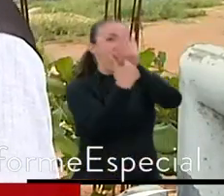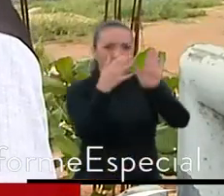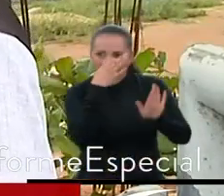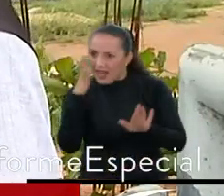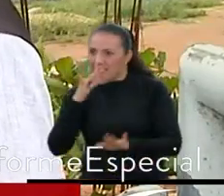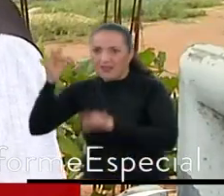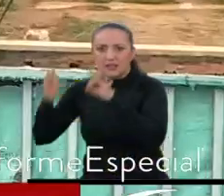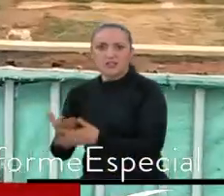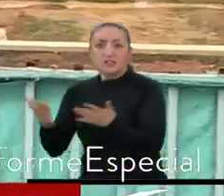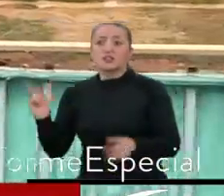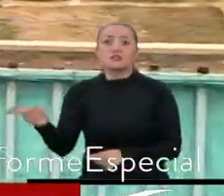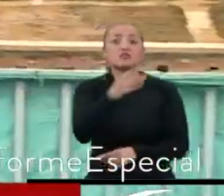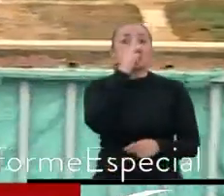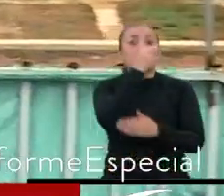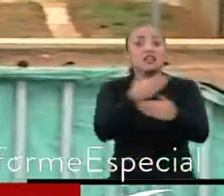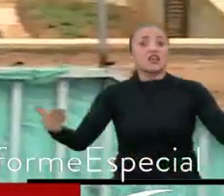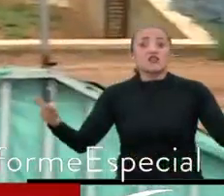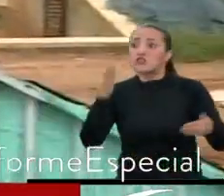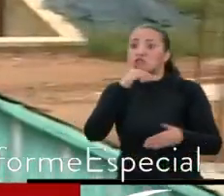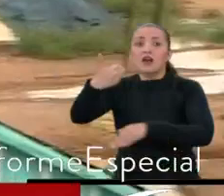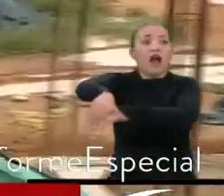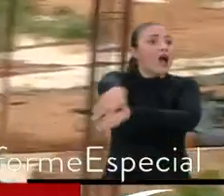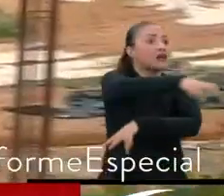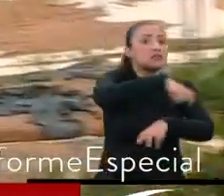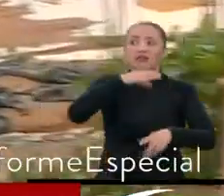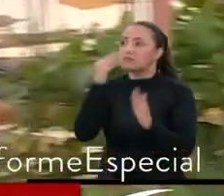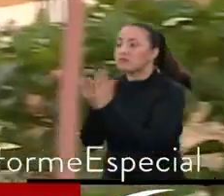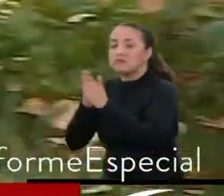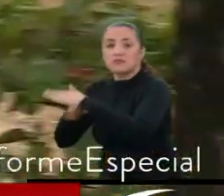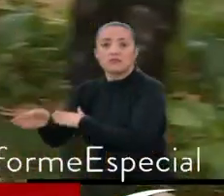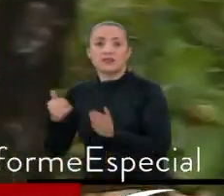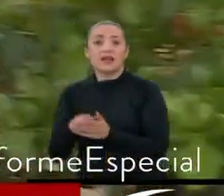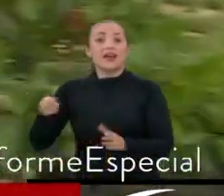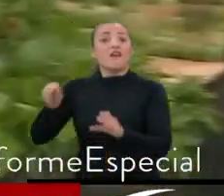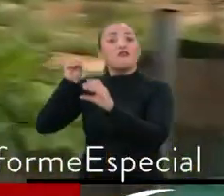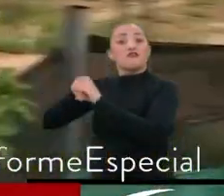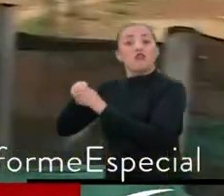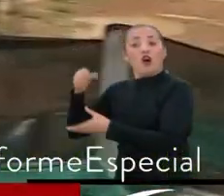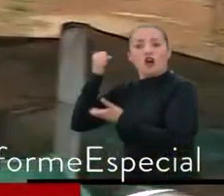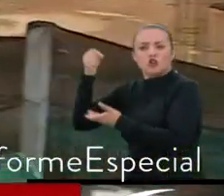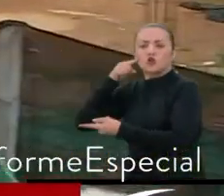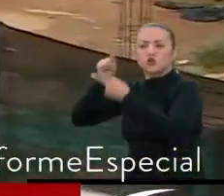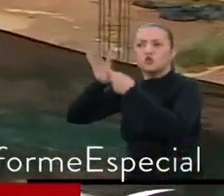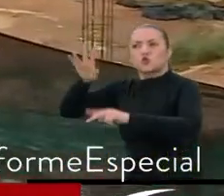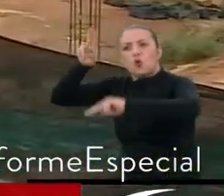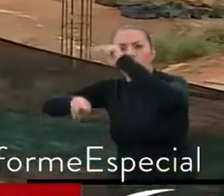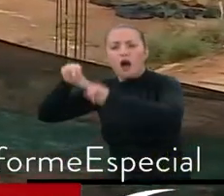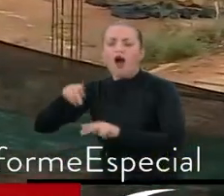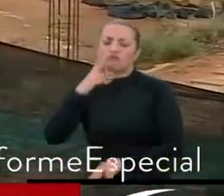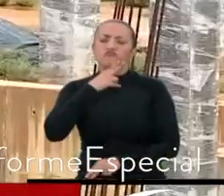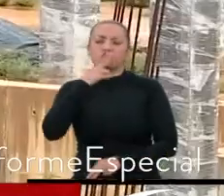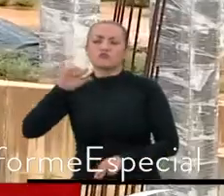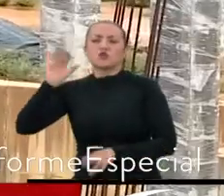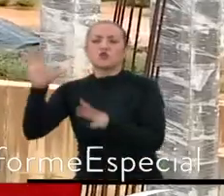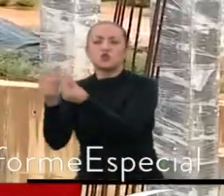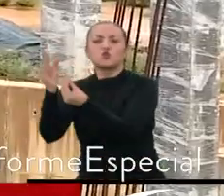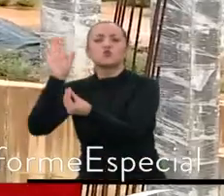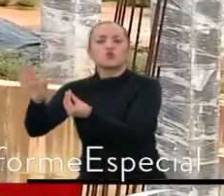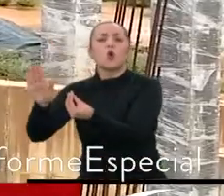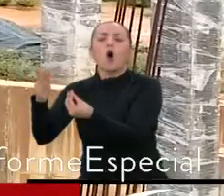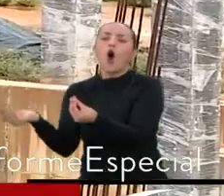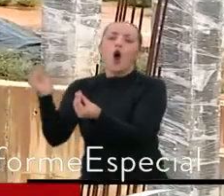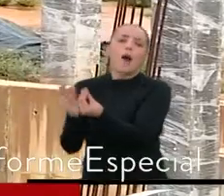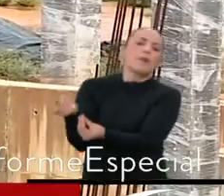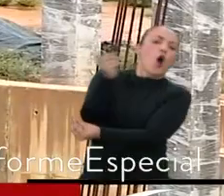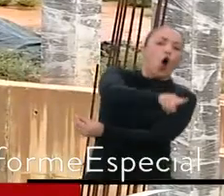en este momento están en la calle. El Fondo de Financiamiento de la Infraestructura Educativa se comprometió con las autoridades en Bucaramanga a cambiar nuevamente el constructor